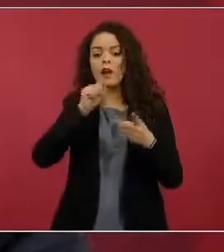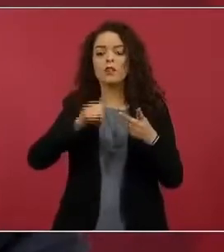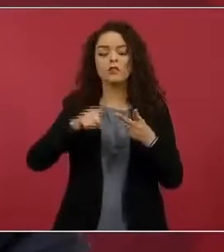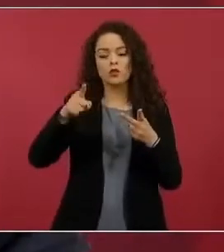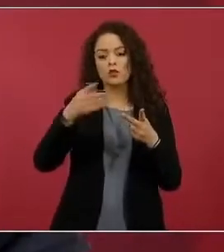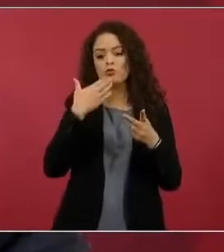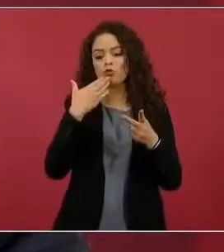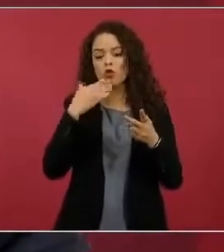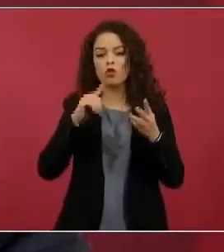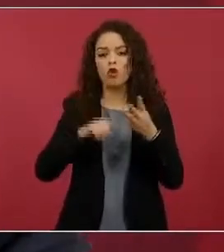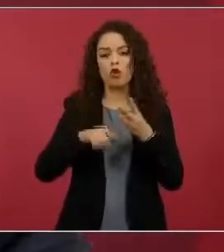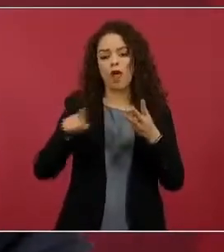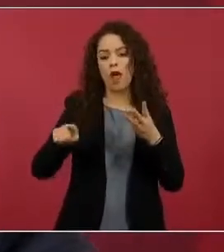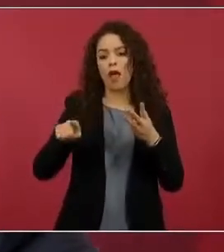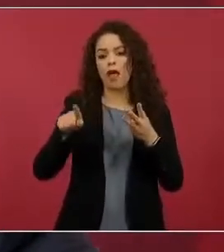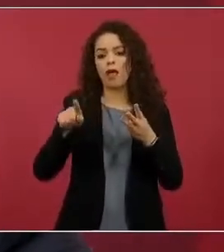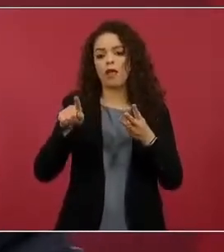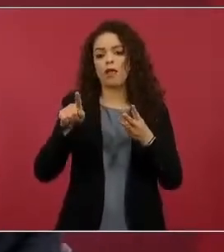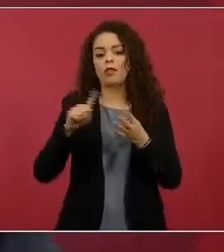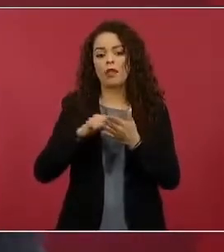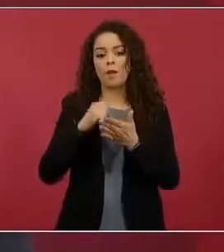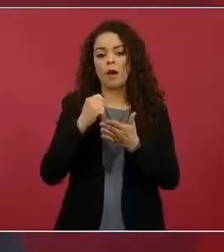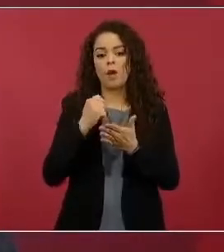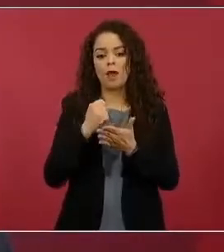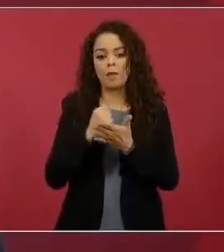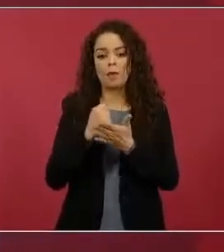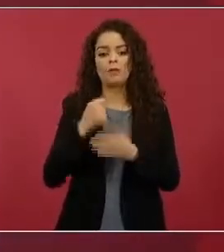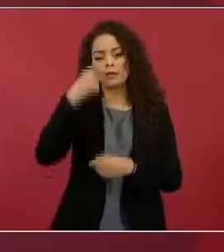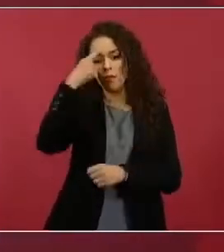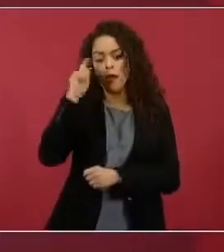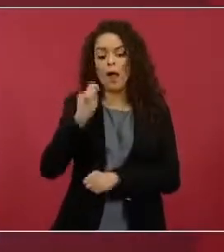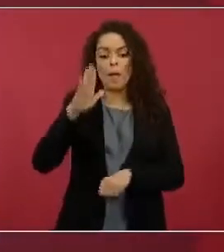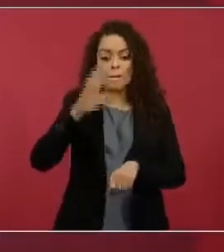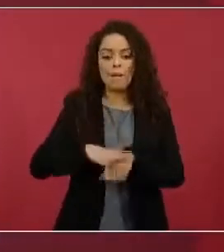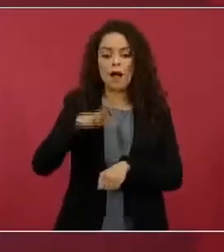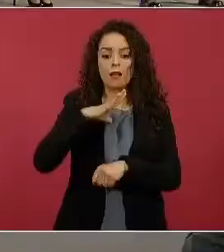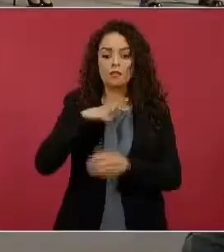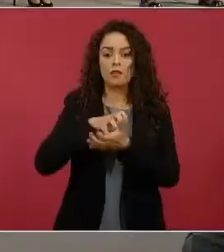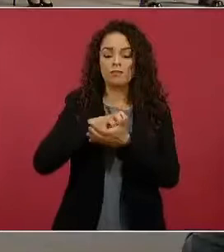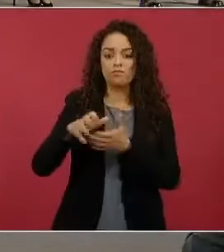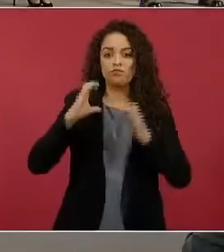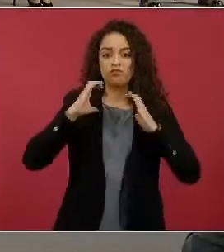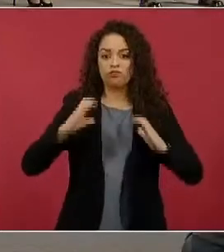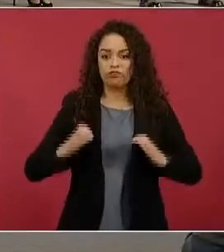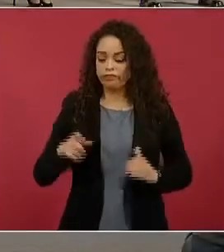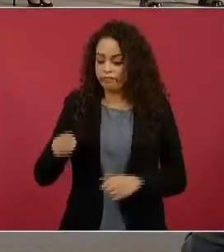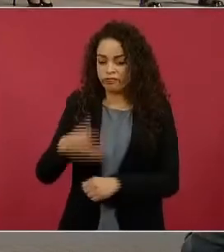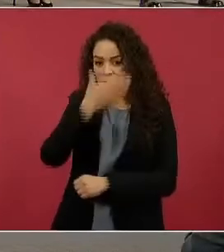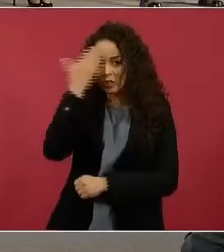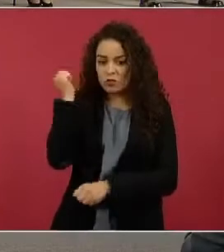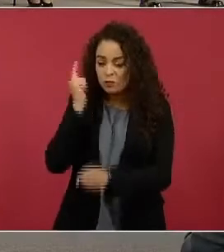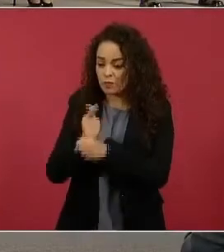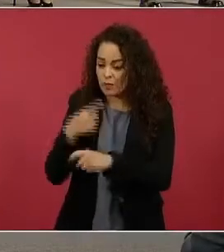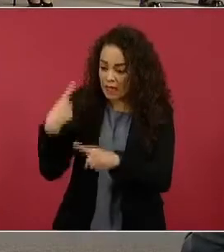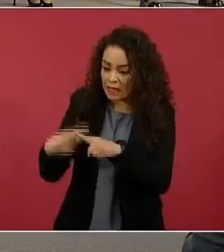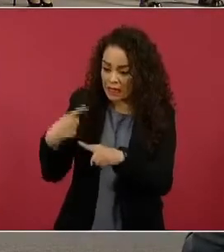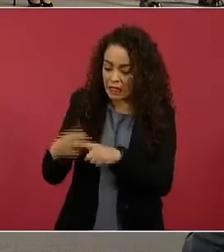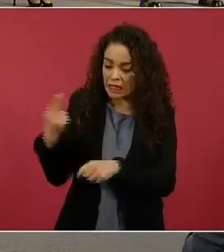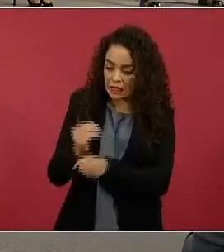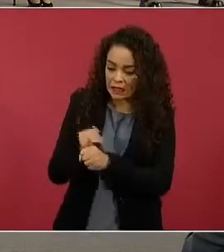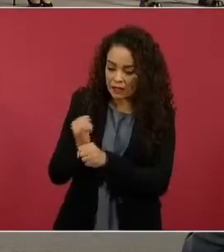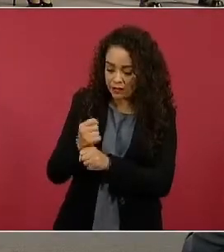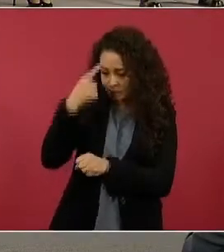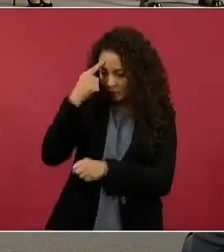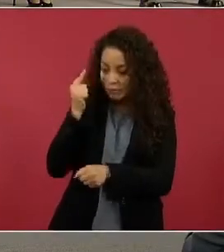que son de los estados que consentan el mayor número de cuerpos sin identificar. Y en ello se cuenta también de manera muy